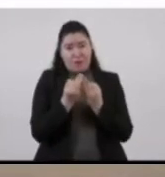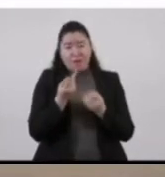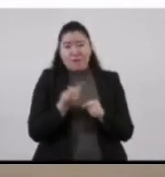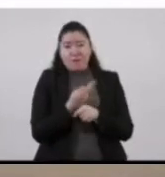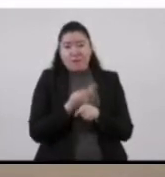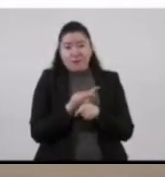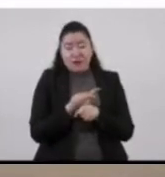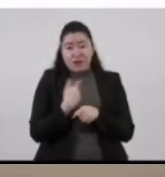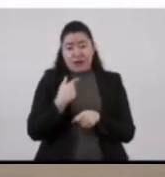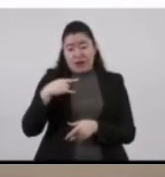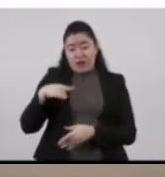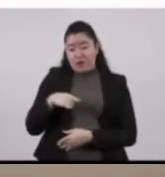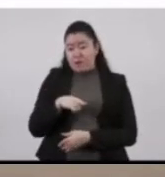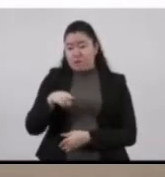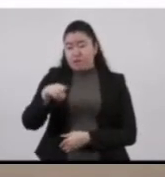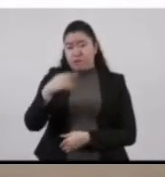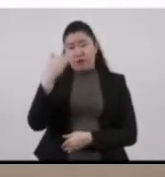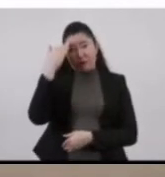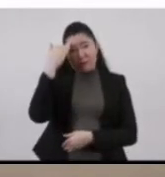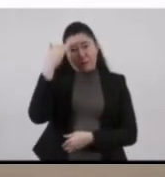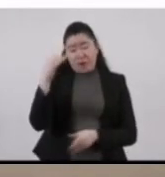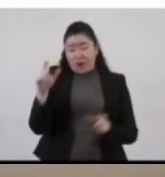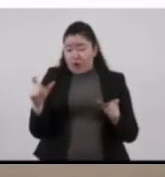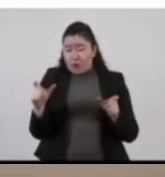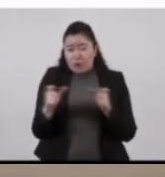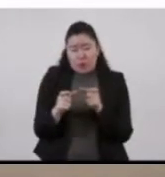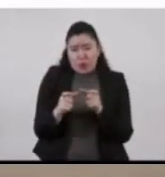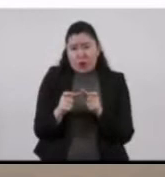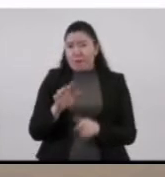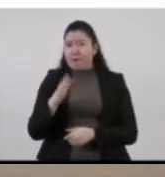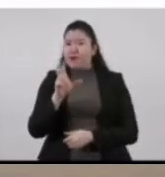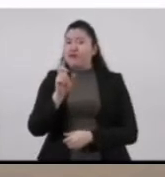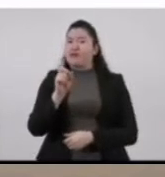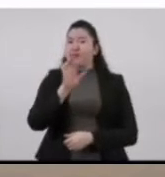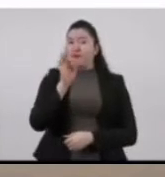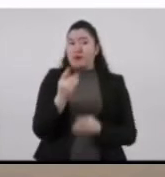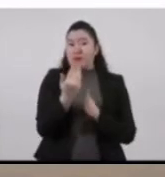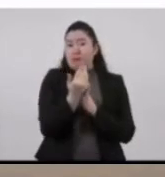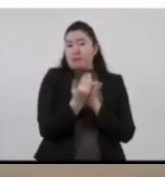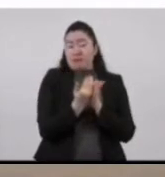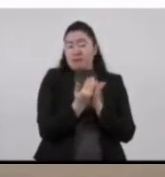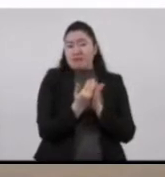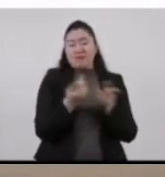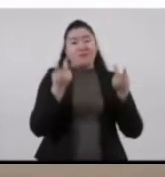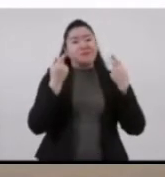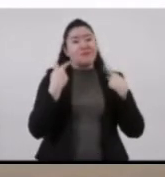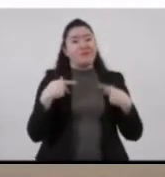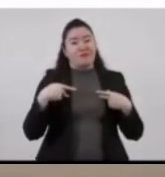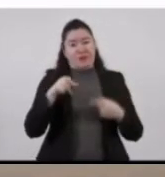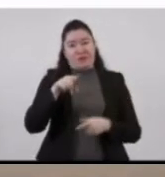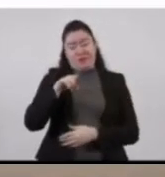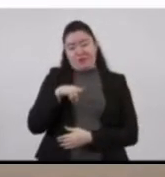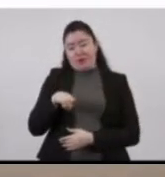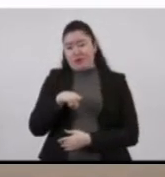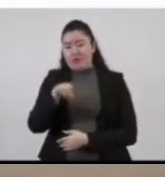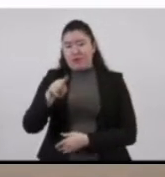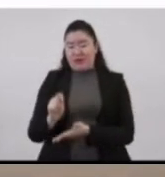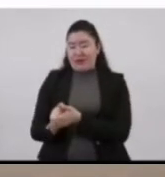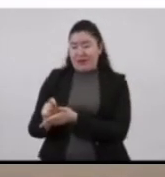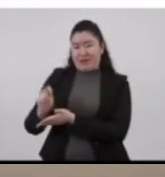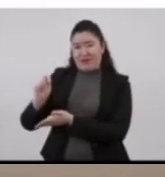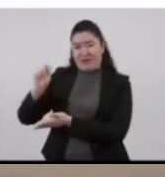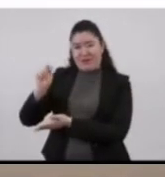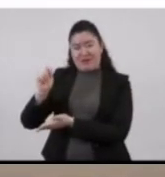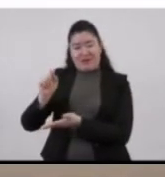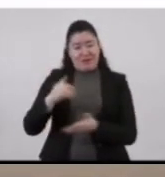disminuir los tiempos de recorrido en alrededor de 30%. Es decir, las personas que van en este trayecto Tláhuac a Tlalilco,